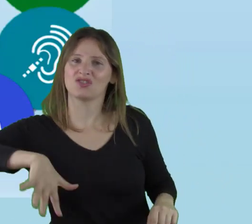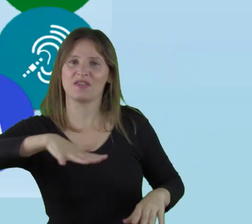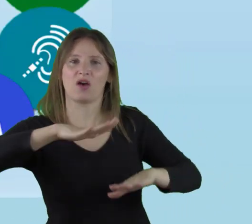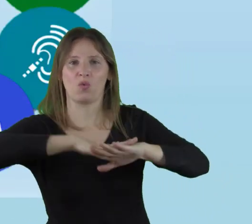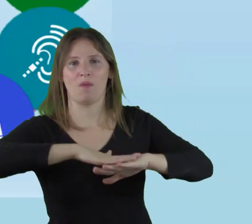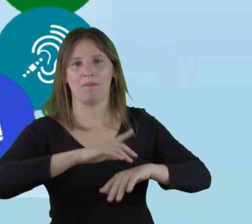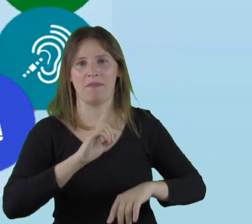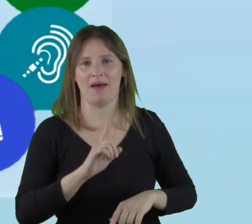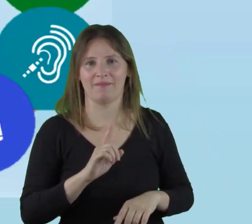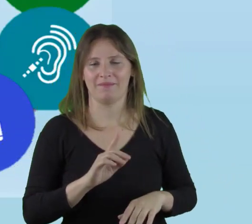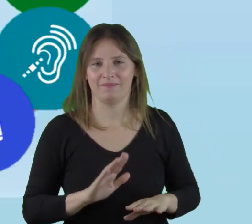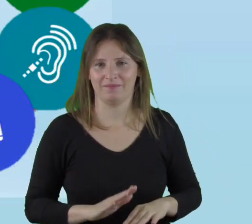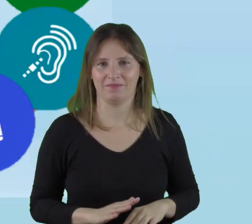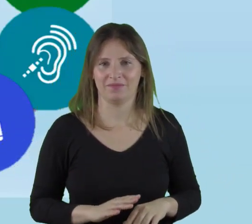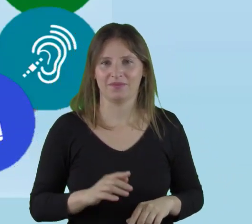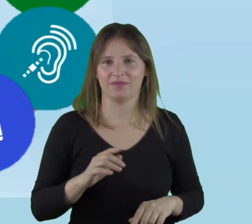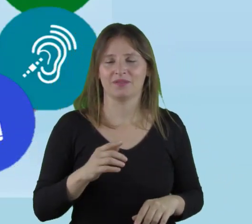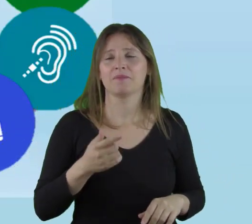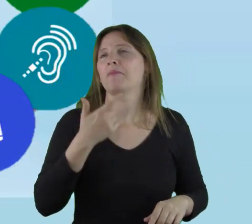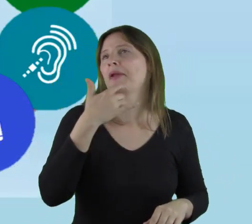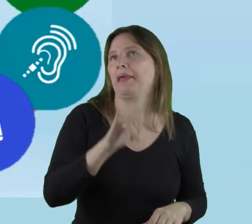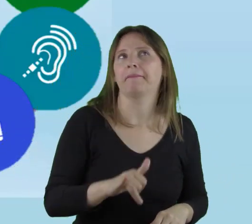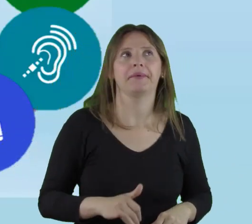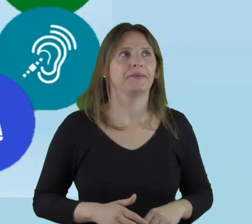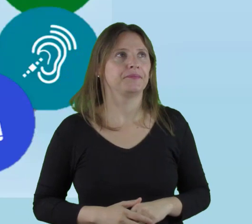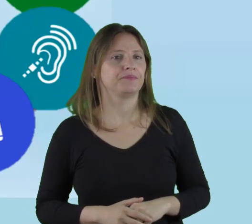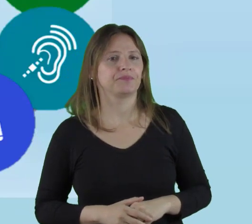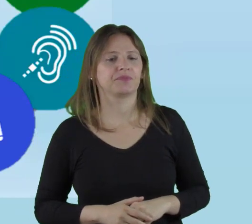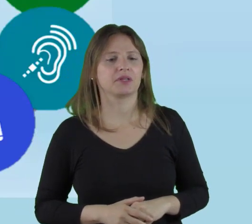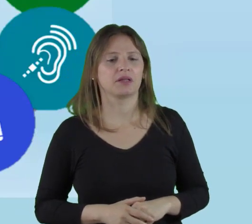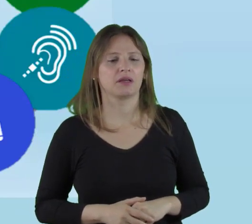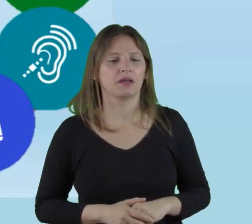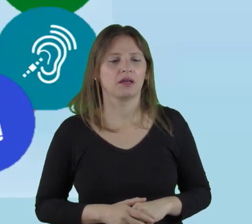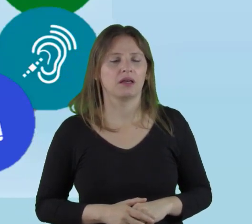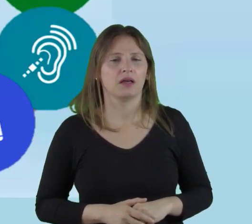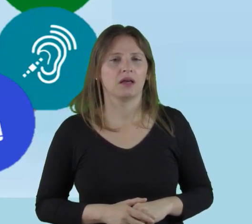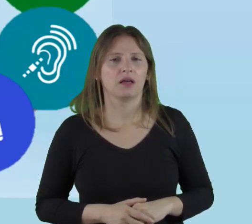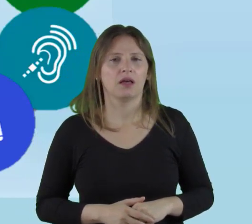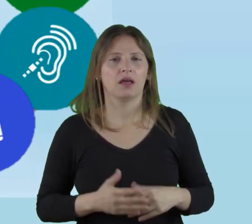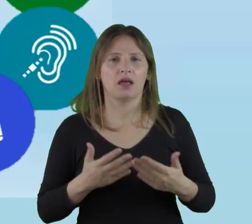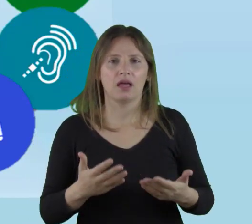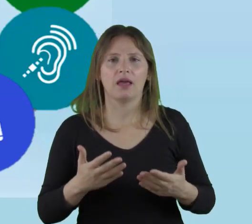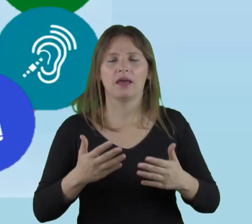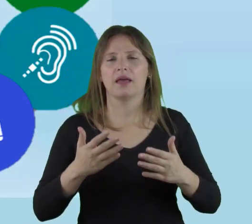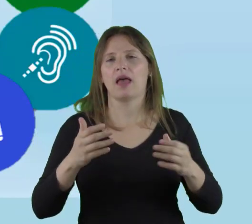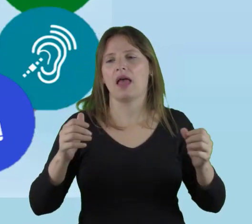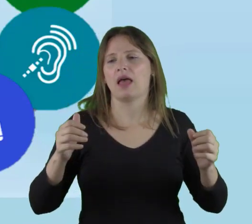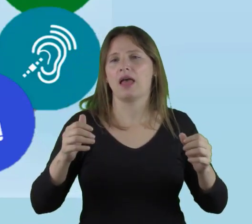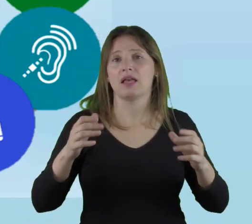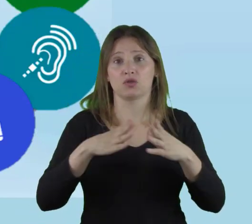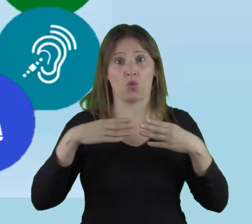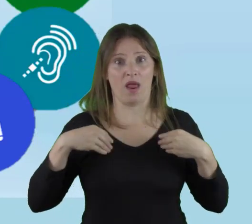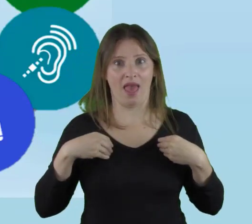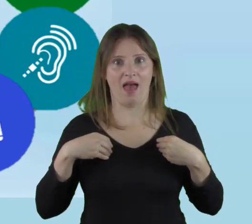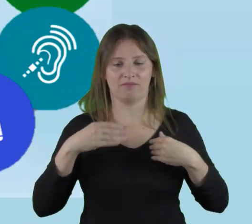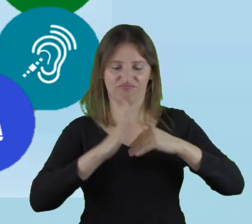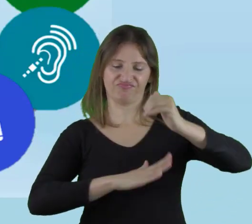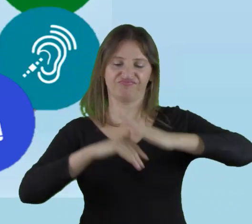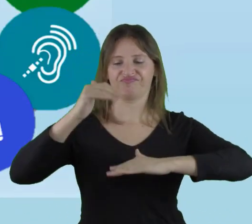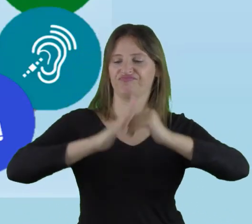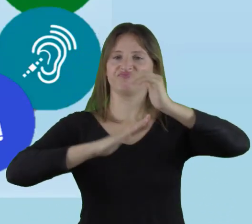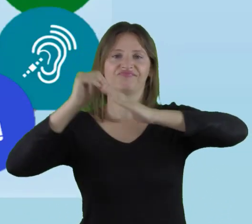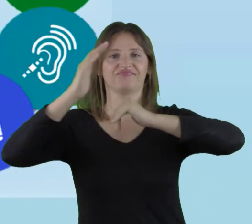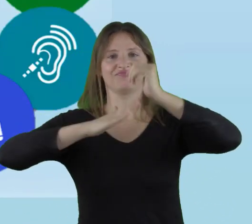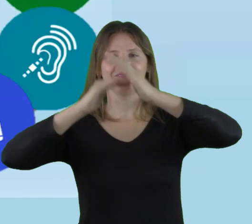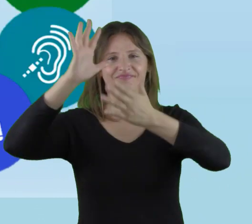sino en la sociedad. Y cuando hablamos de esto, por ejemplo, cuando se construye una escuela